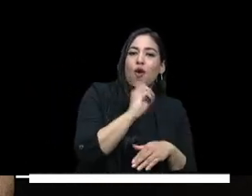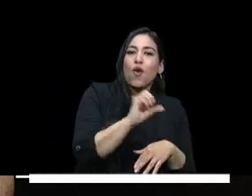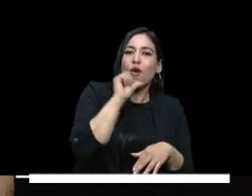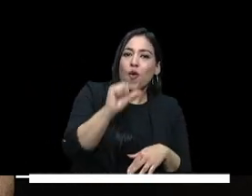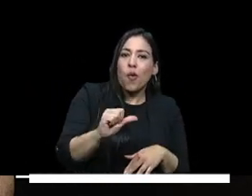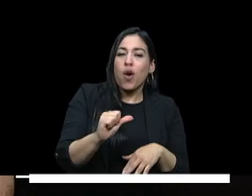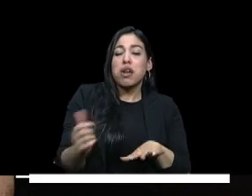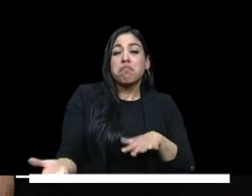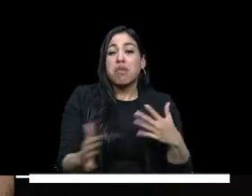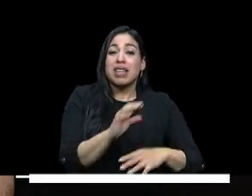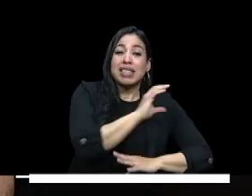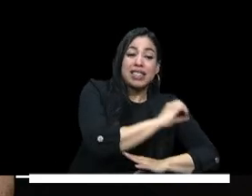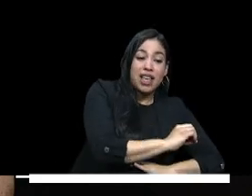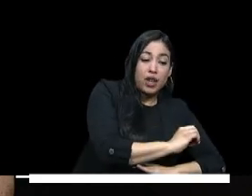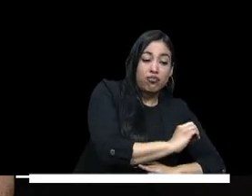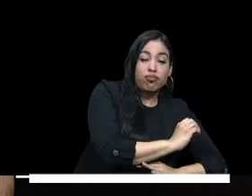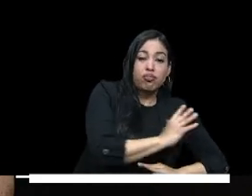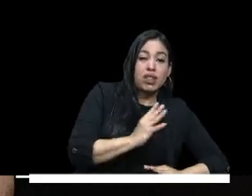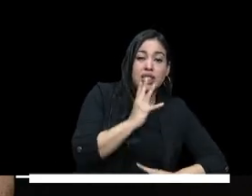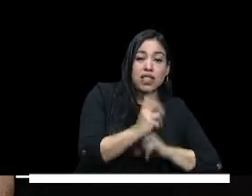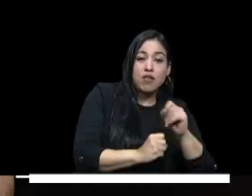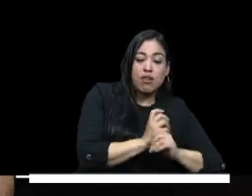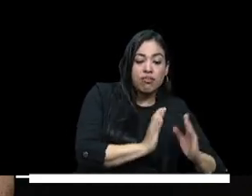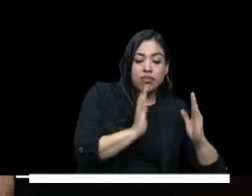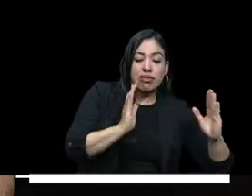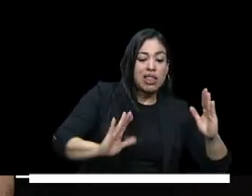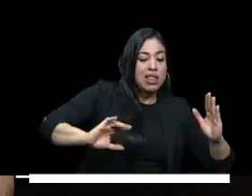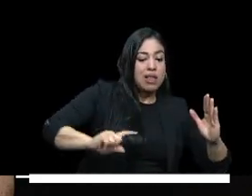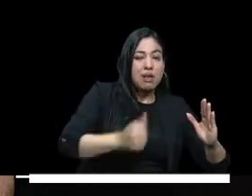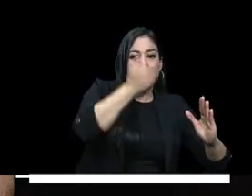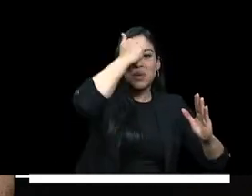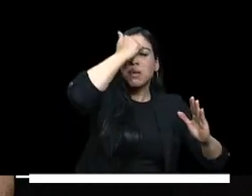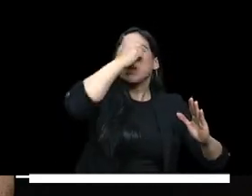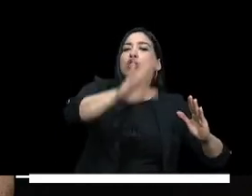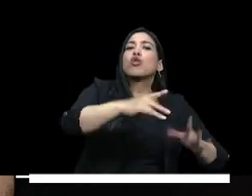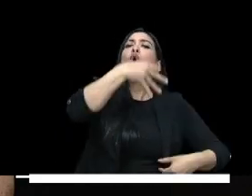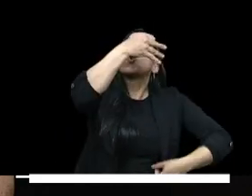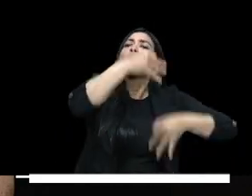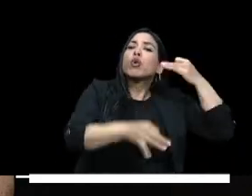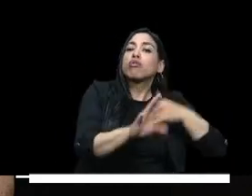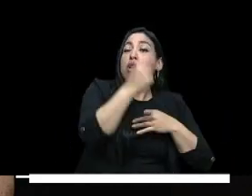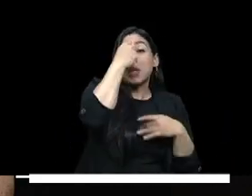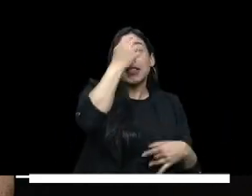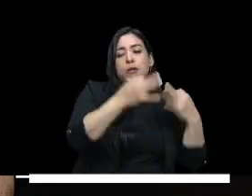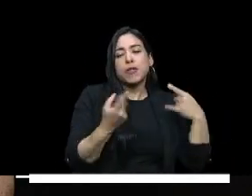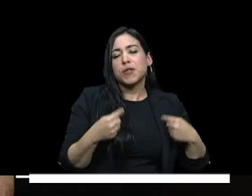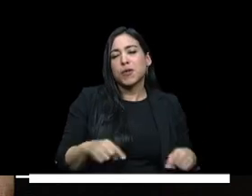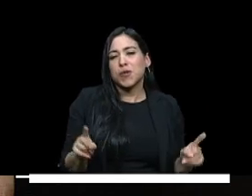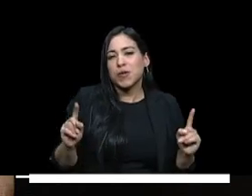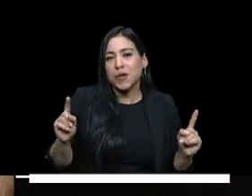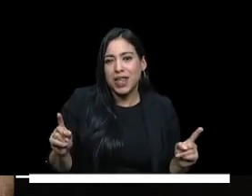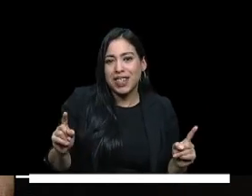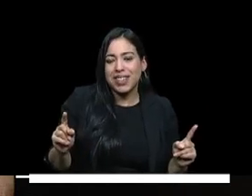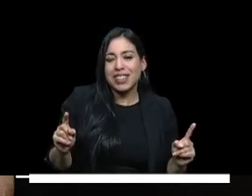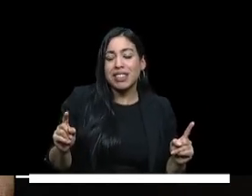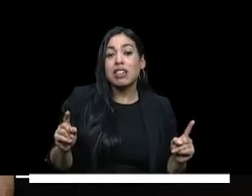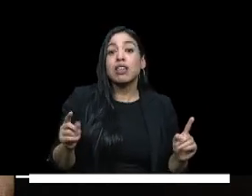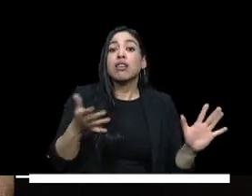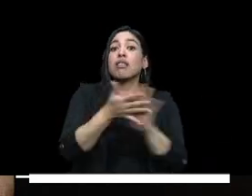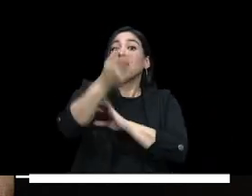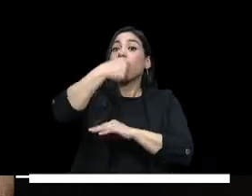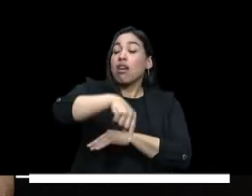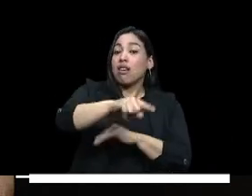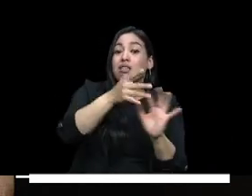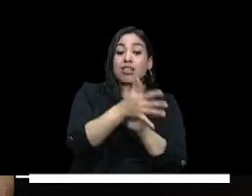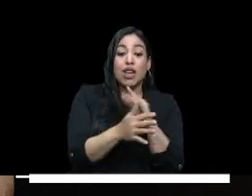desde los primeros años de vida no solo es un acto de justicia esto también es